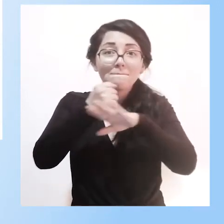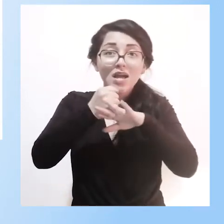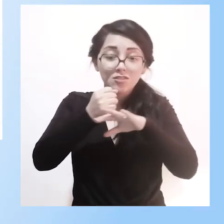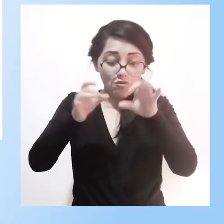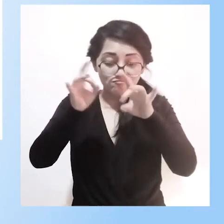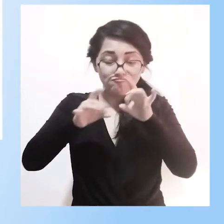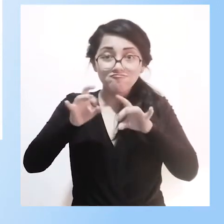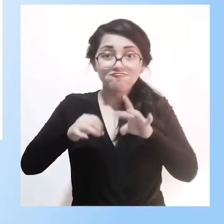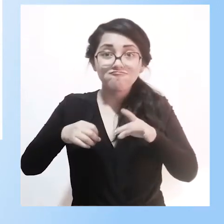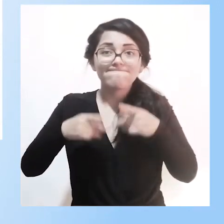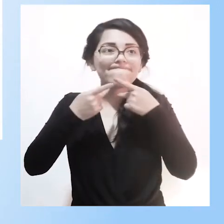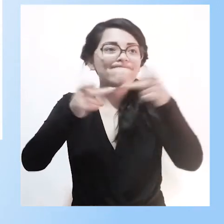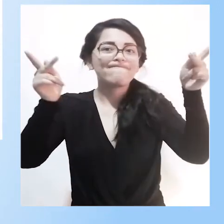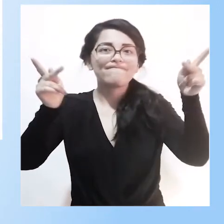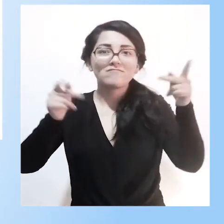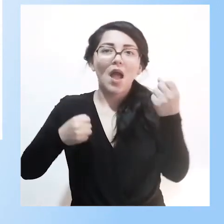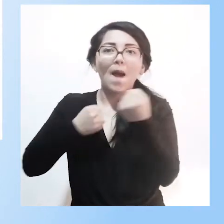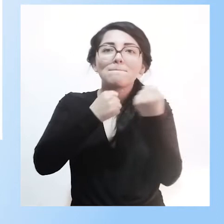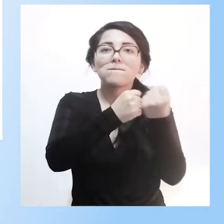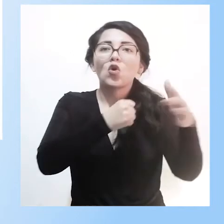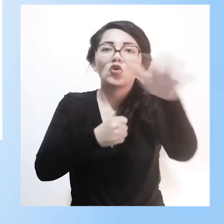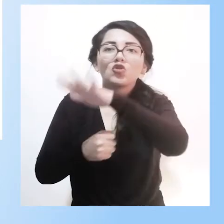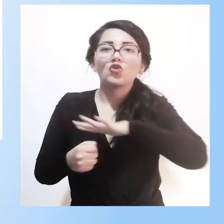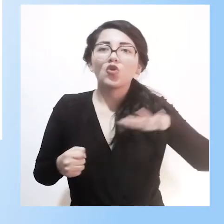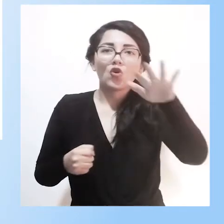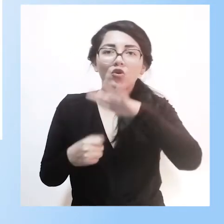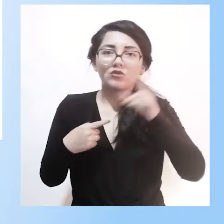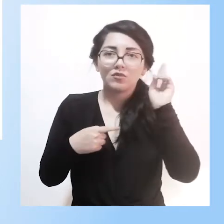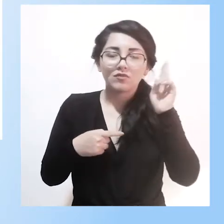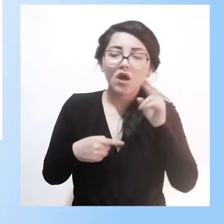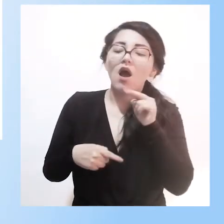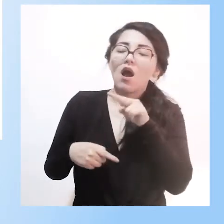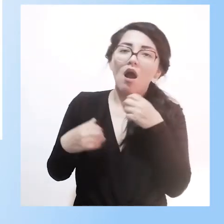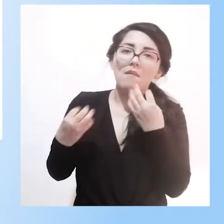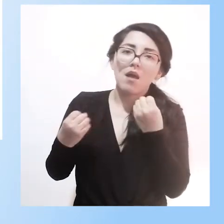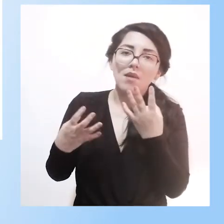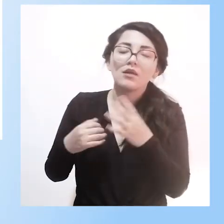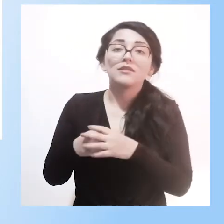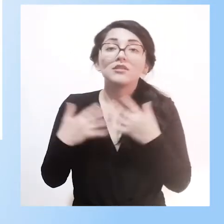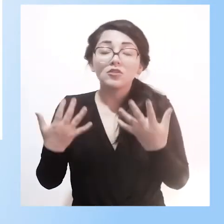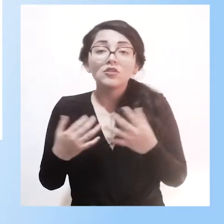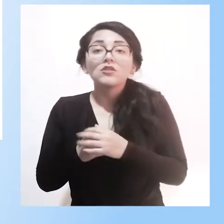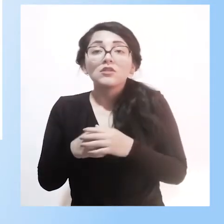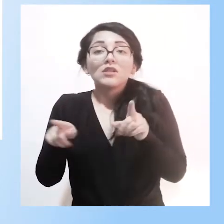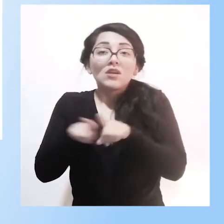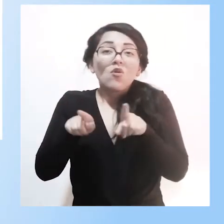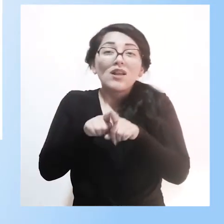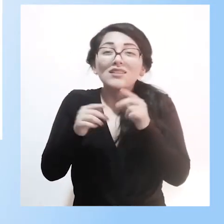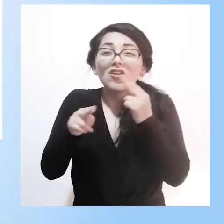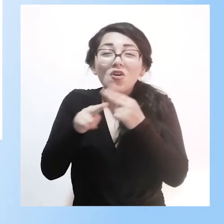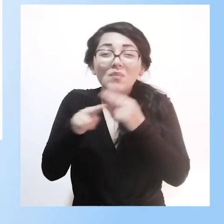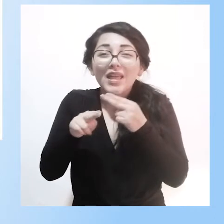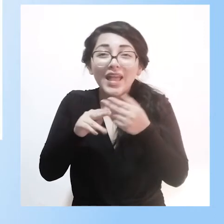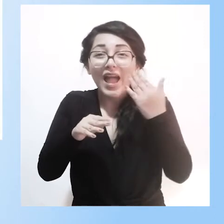Es decir, un documento individual, donde el alumno tiene un currículo individual, coordinado con la